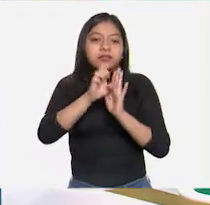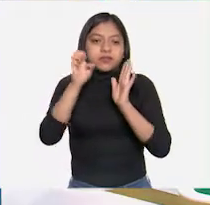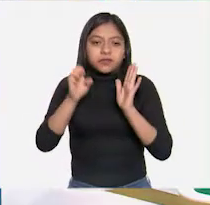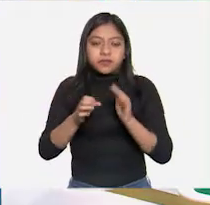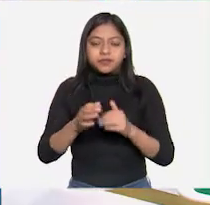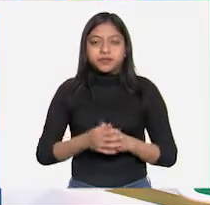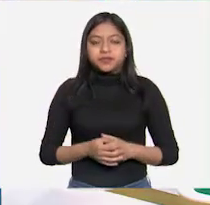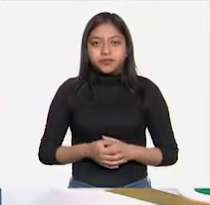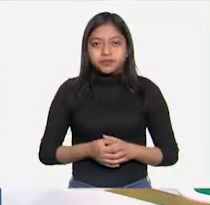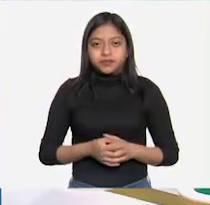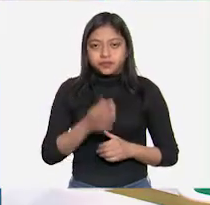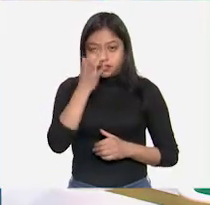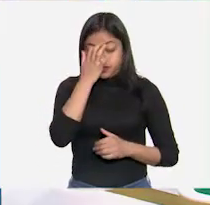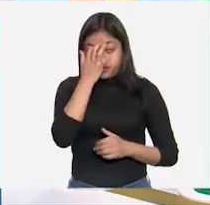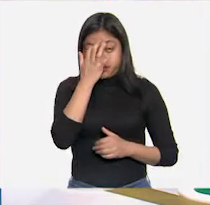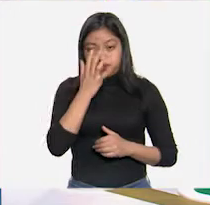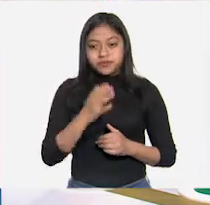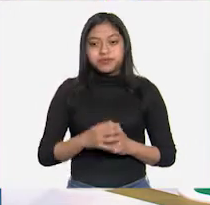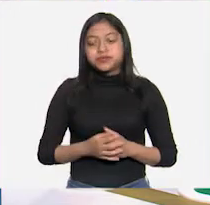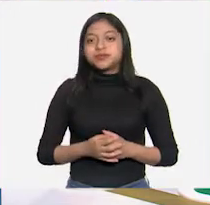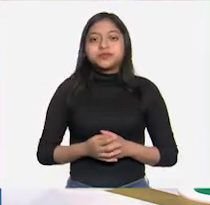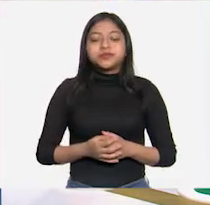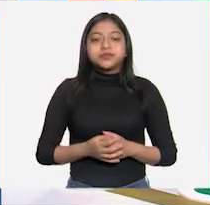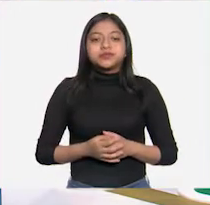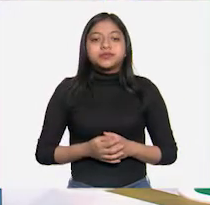esta liga...